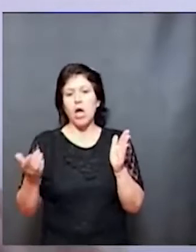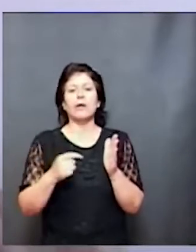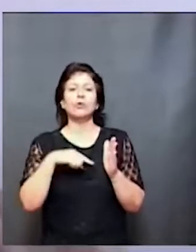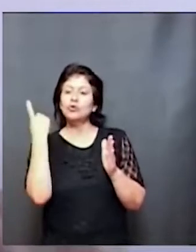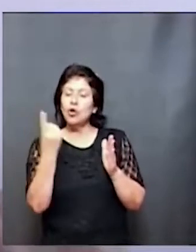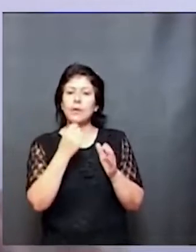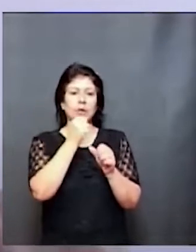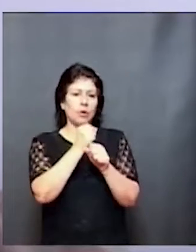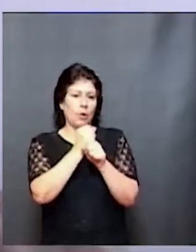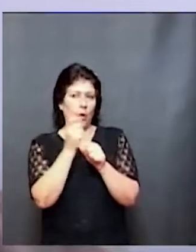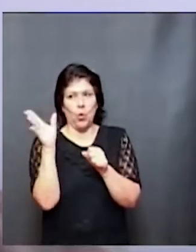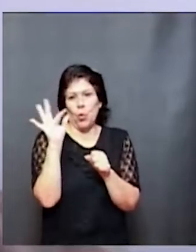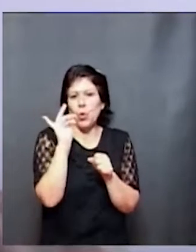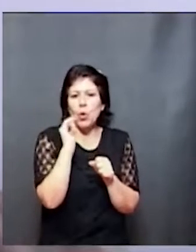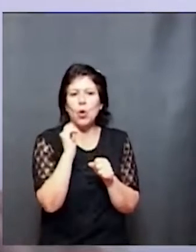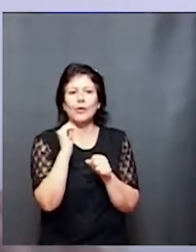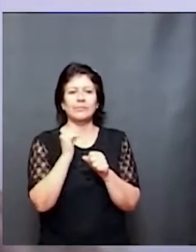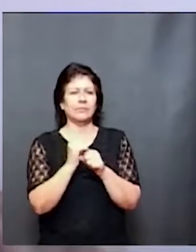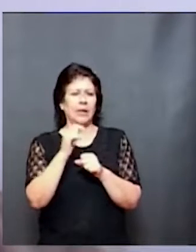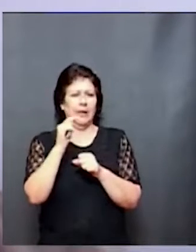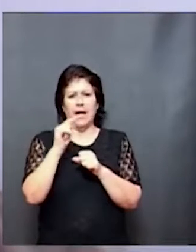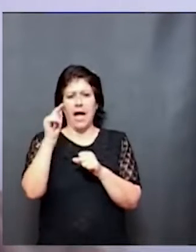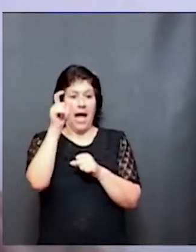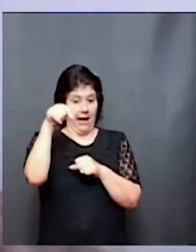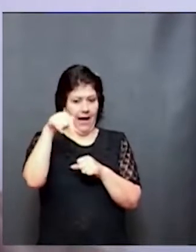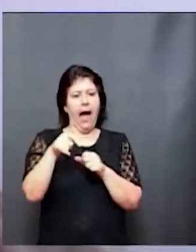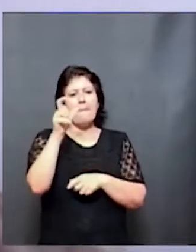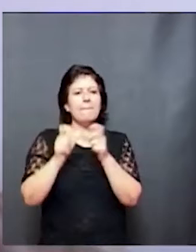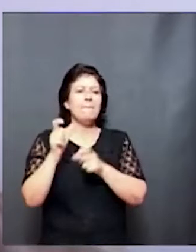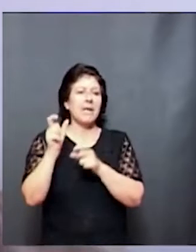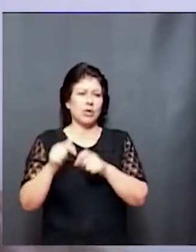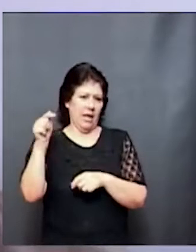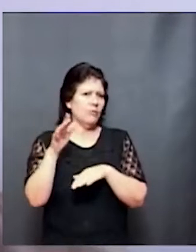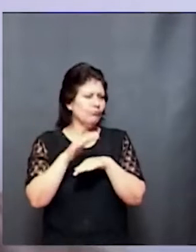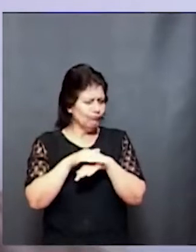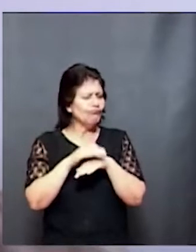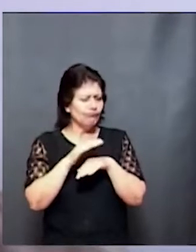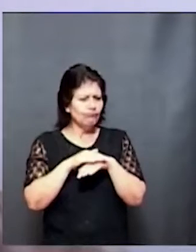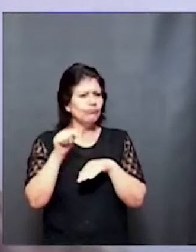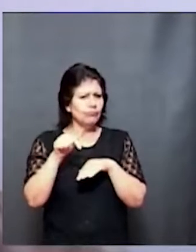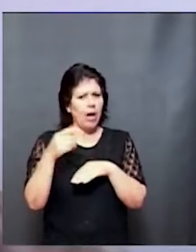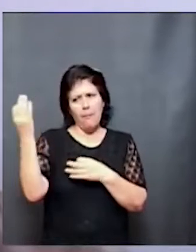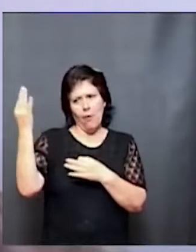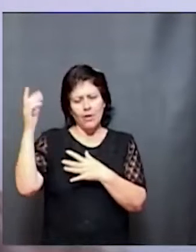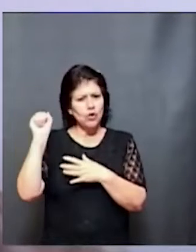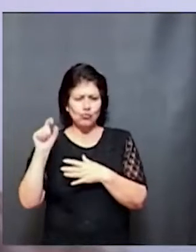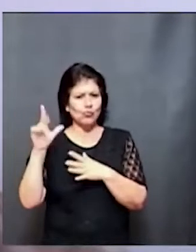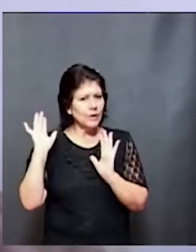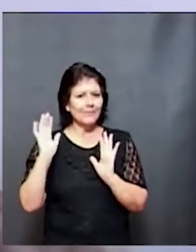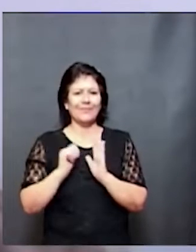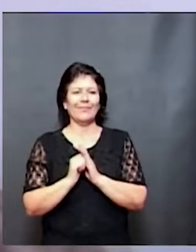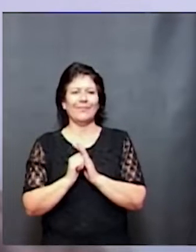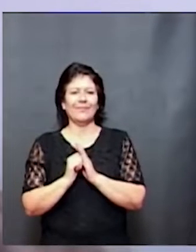trabajando cotidianamente. Aquí hay un montón de personas que se dedican a esta gran profesión, así que, bueno, espero